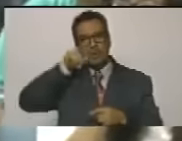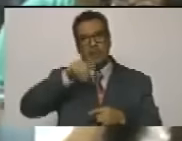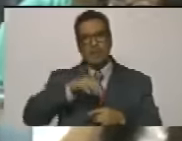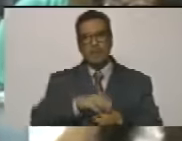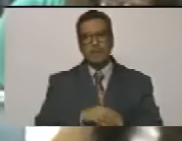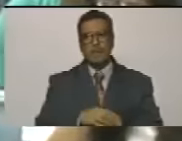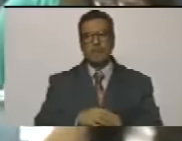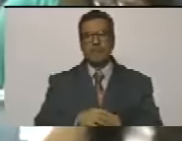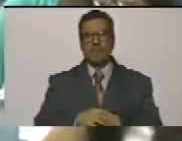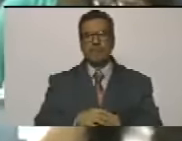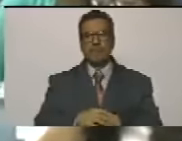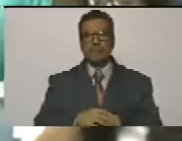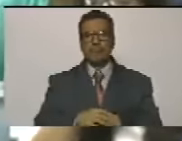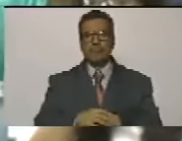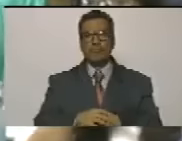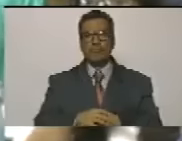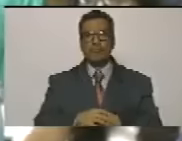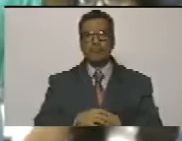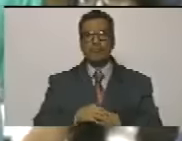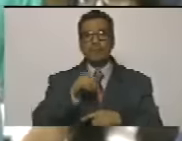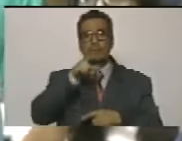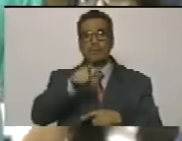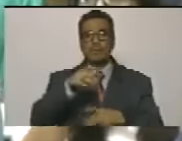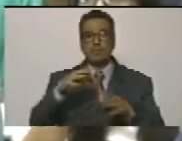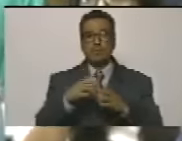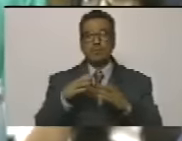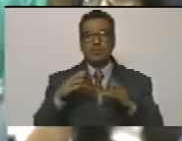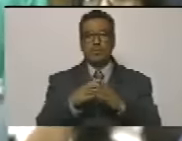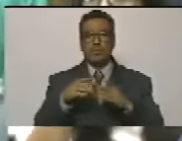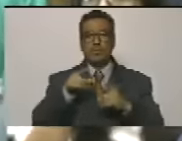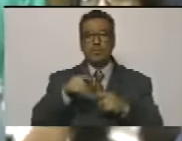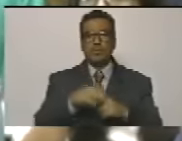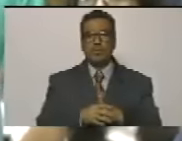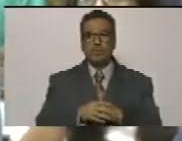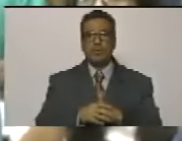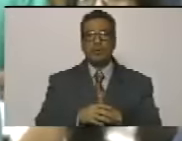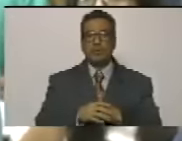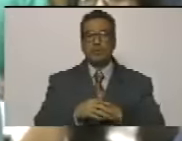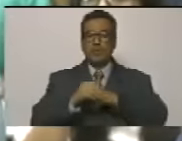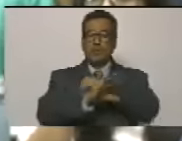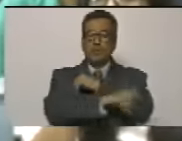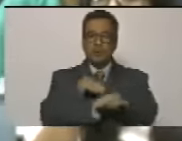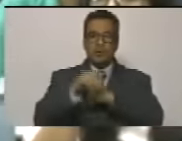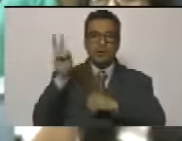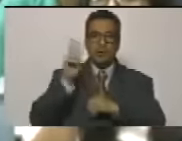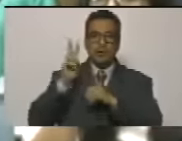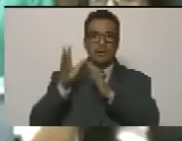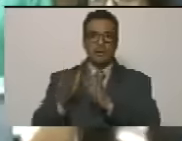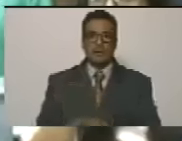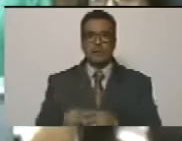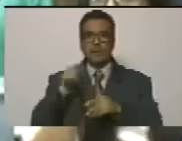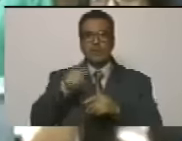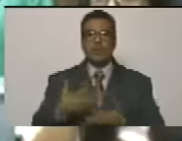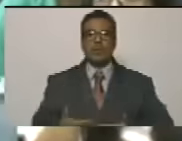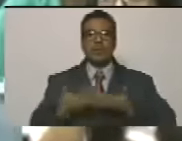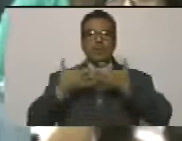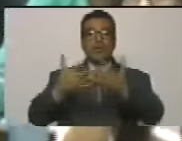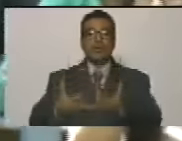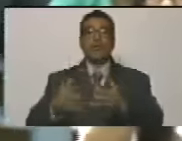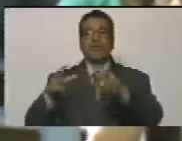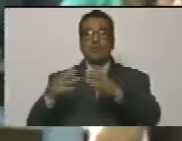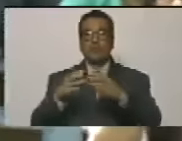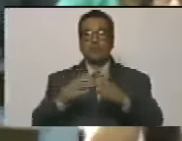la de la de ese grupo fascista delincuencial venezolano de entregar los